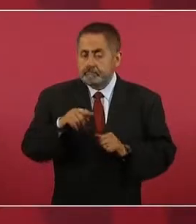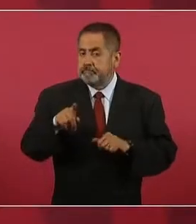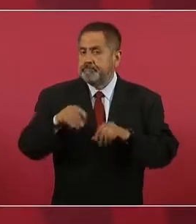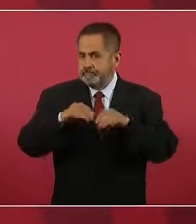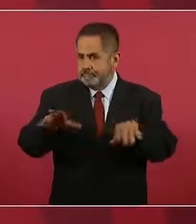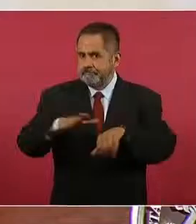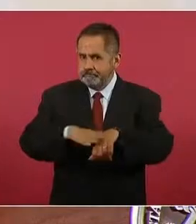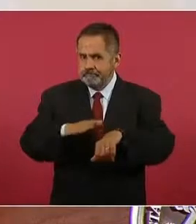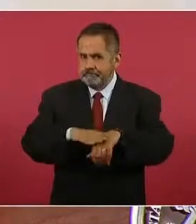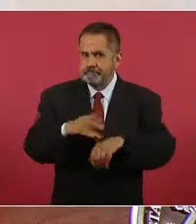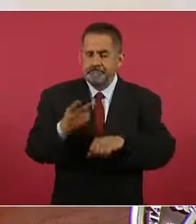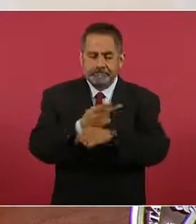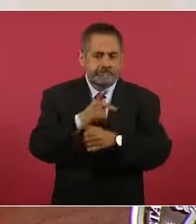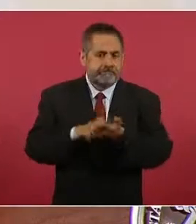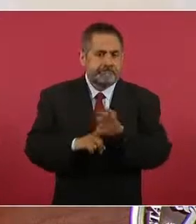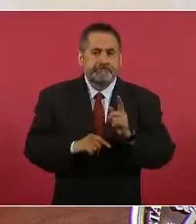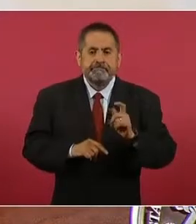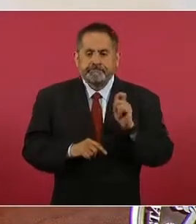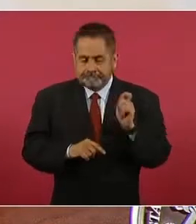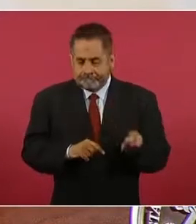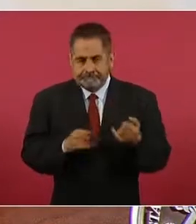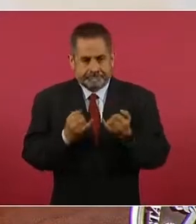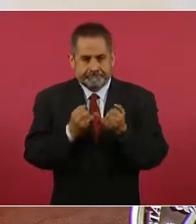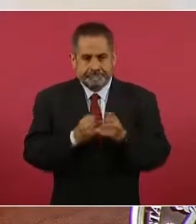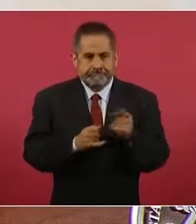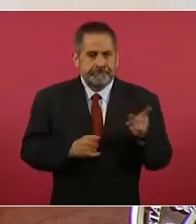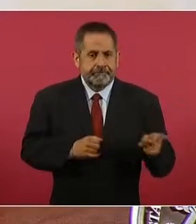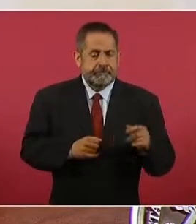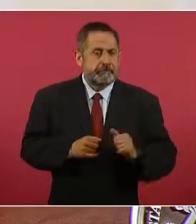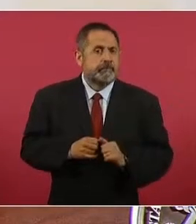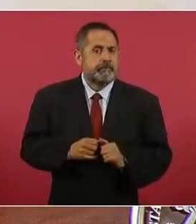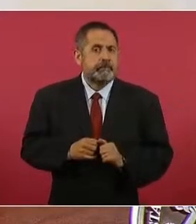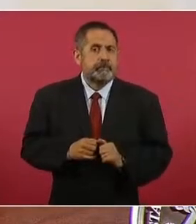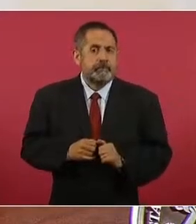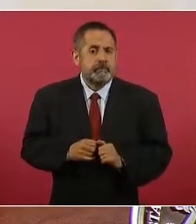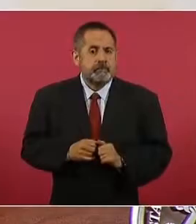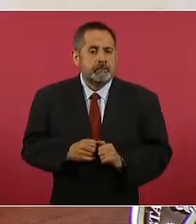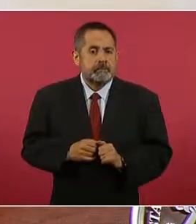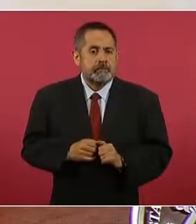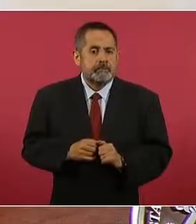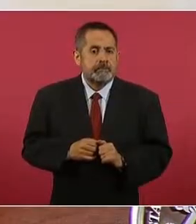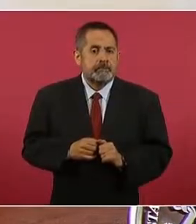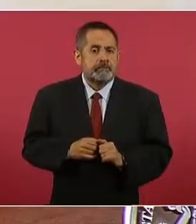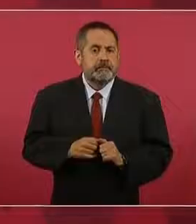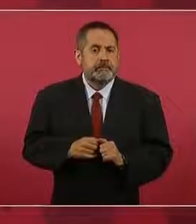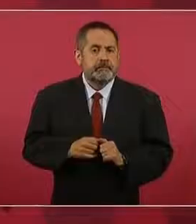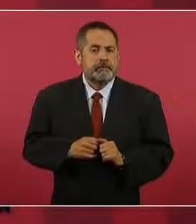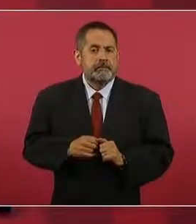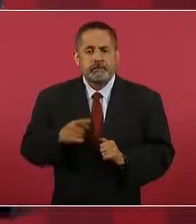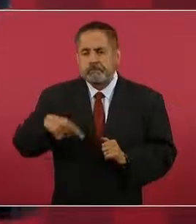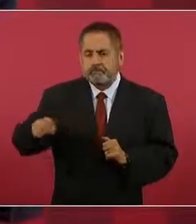porque ya no hay espionaje, ya no